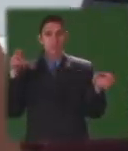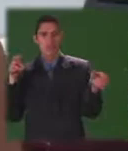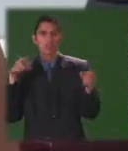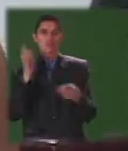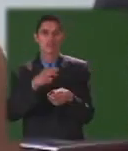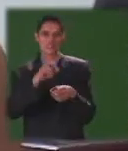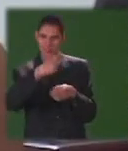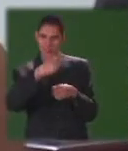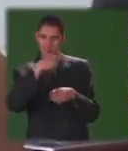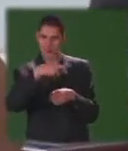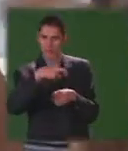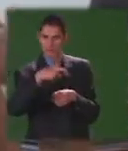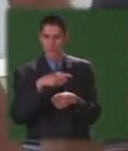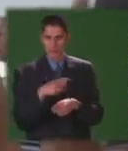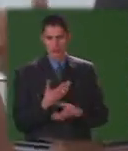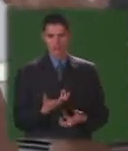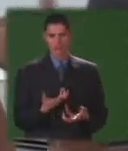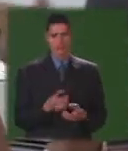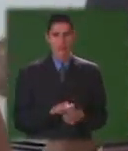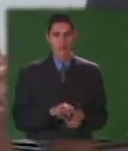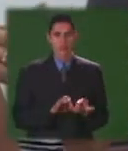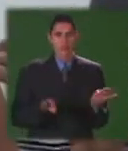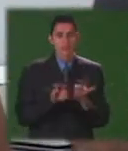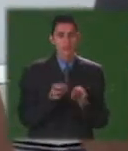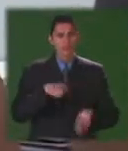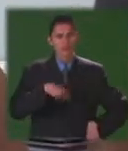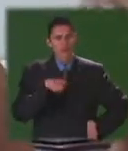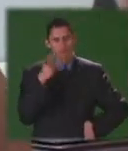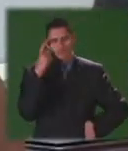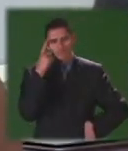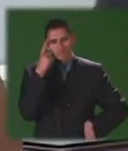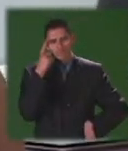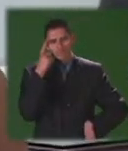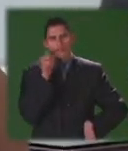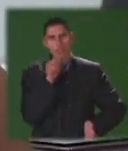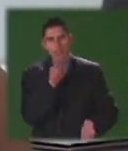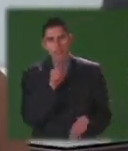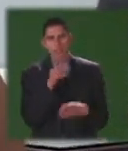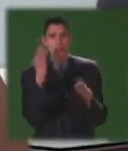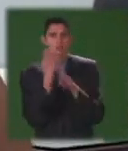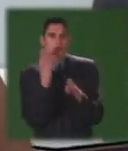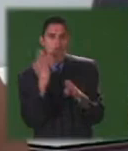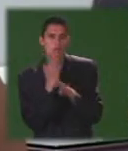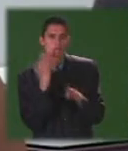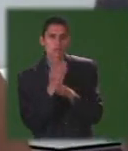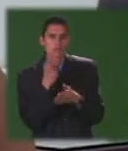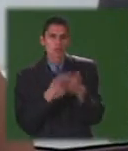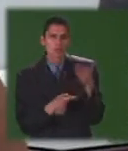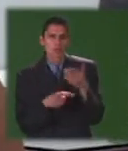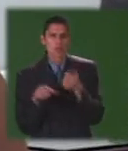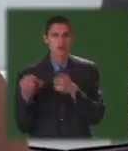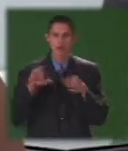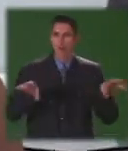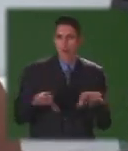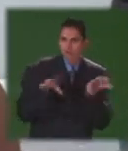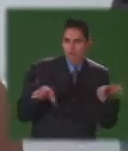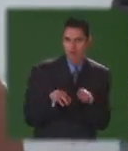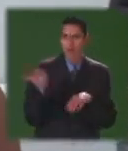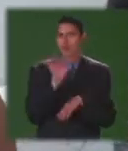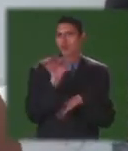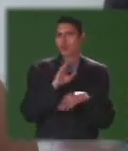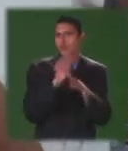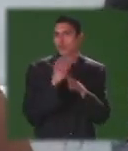primaria y obviamente vienen las sospechas de uno sobre o problemas de comportamiento o una necesidad